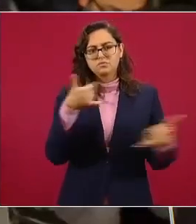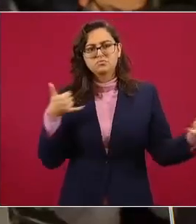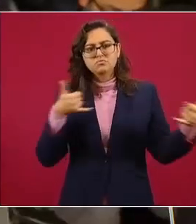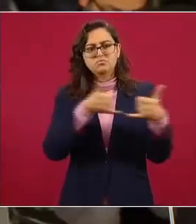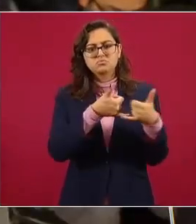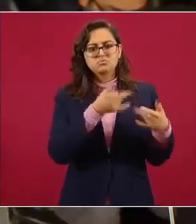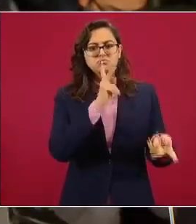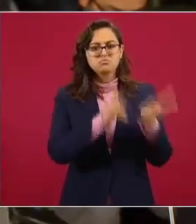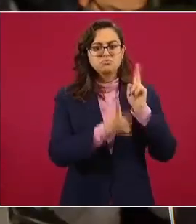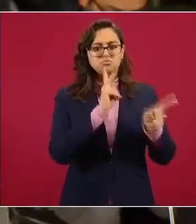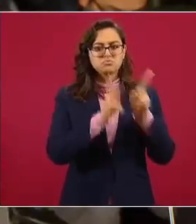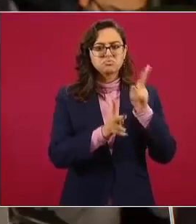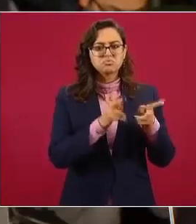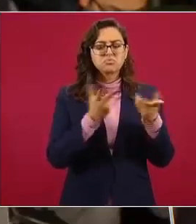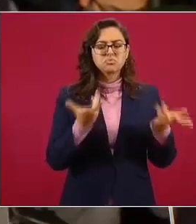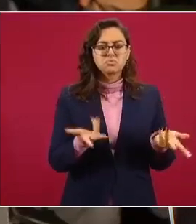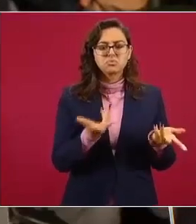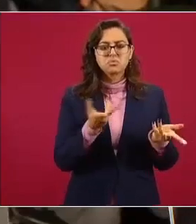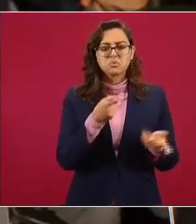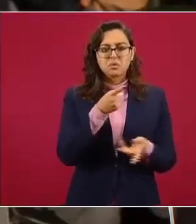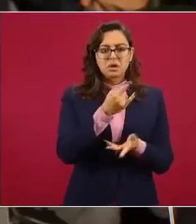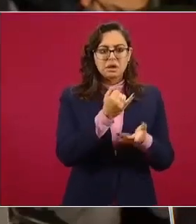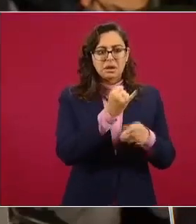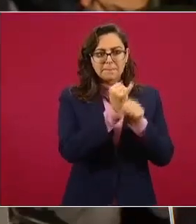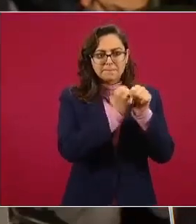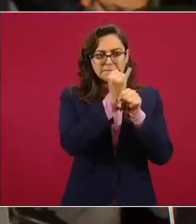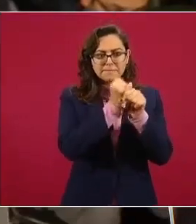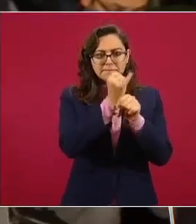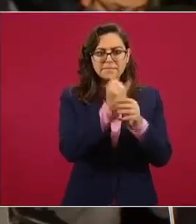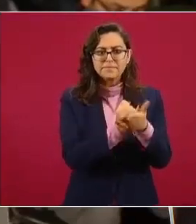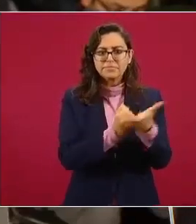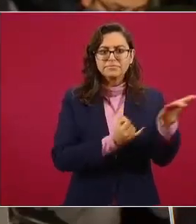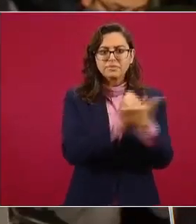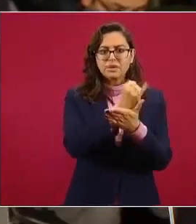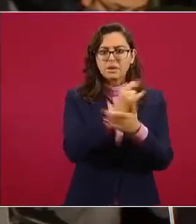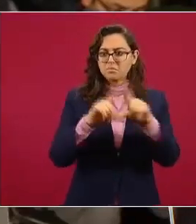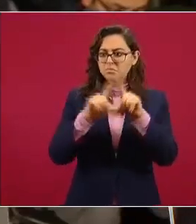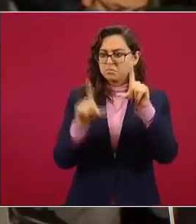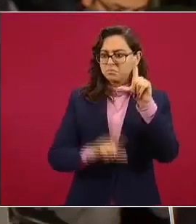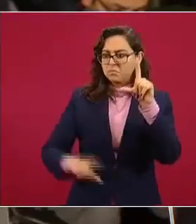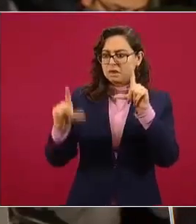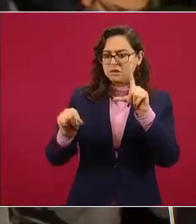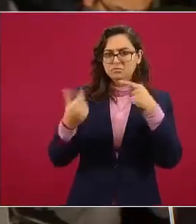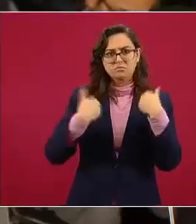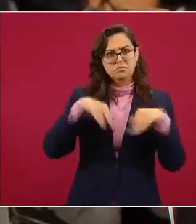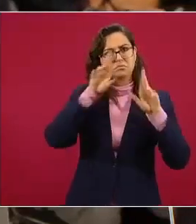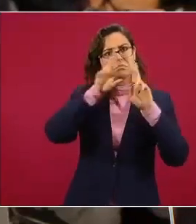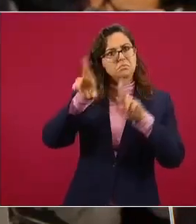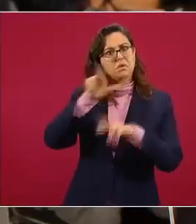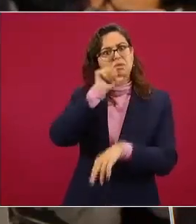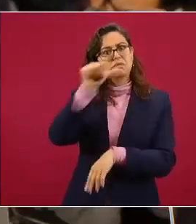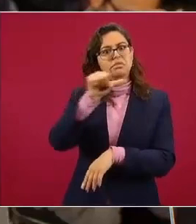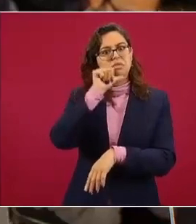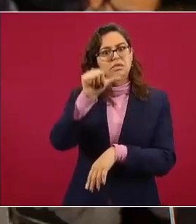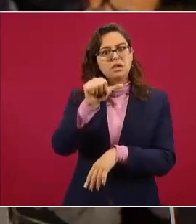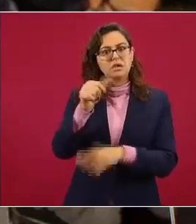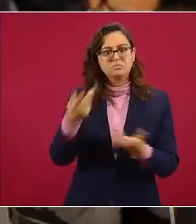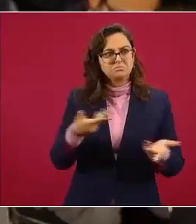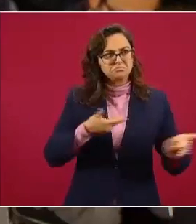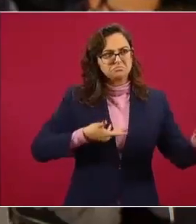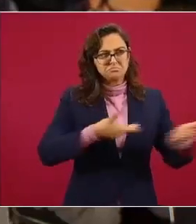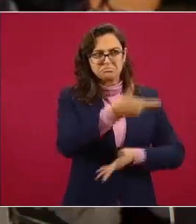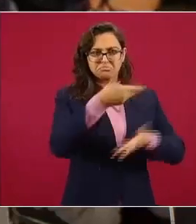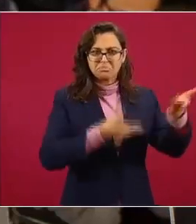a México se vulneró la soberanía de México con esta investigación y que dejaría de aportar México en términos de cooperación